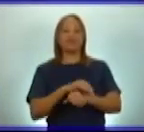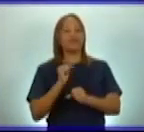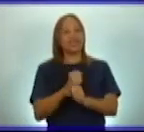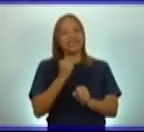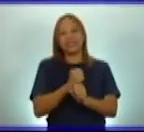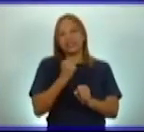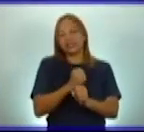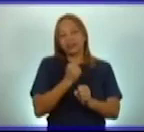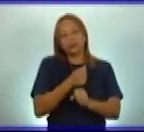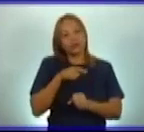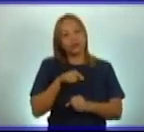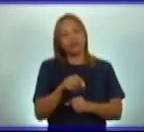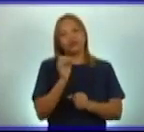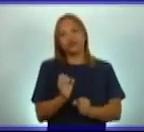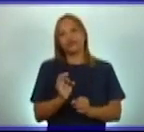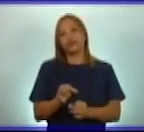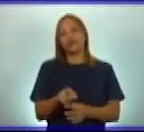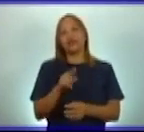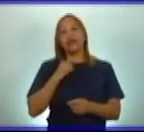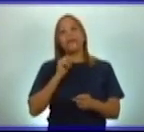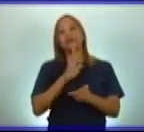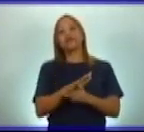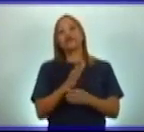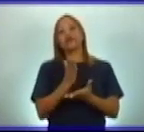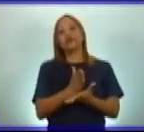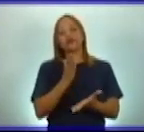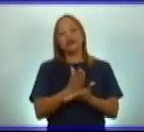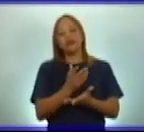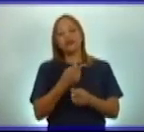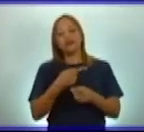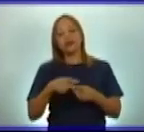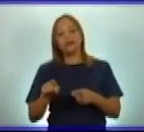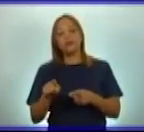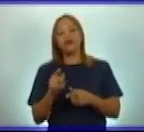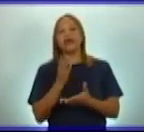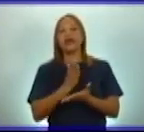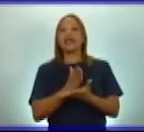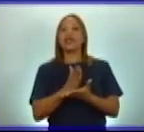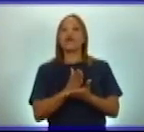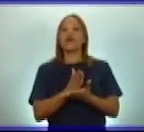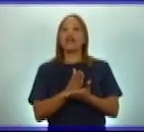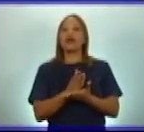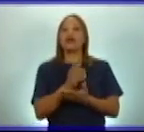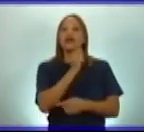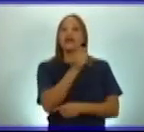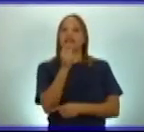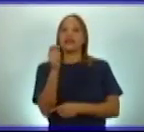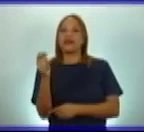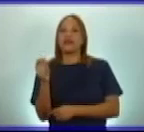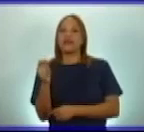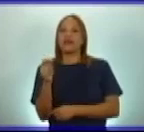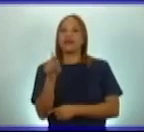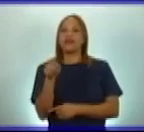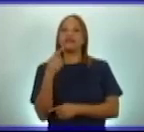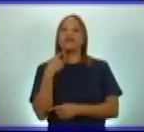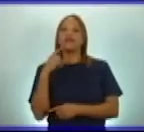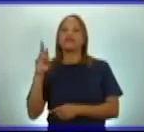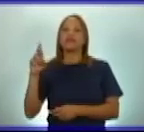Comenzó a estudiar en la escuela que dirigió Rafael María de Mendive.